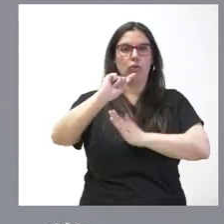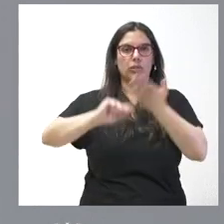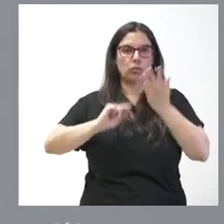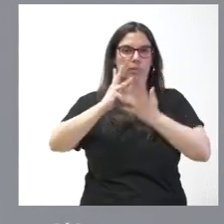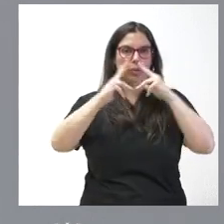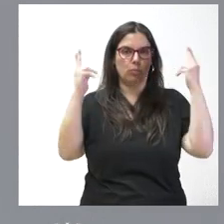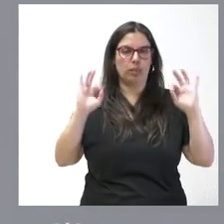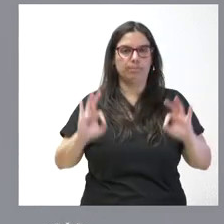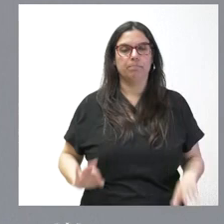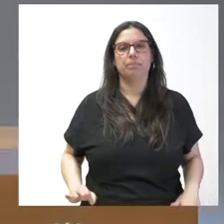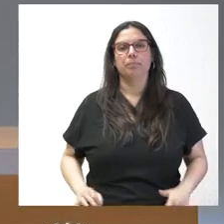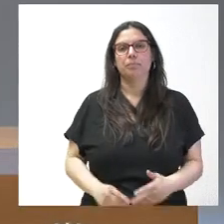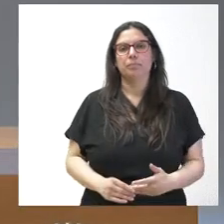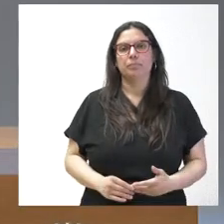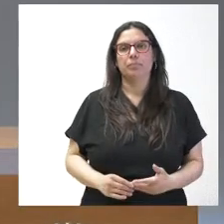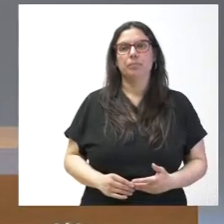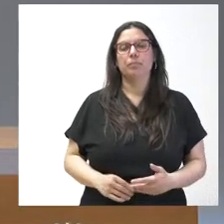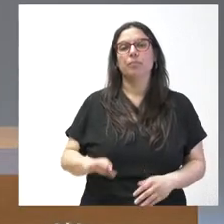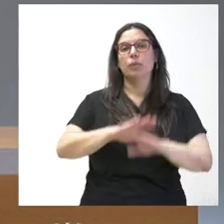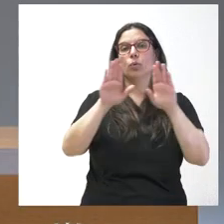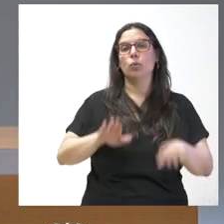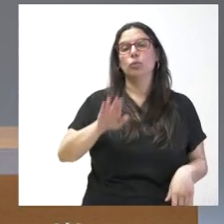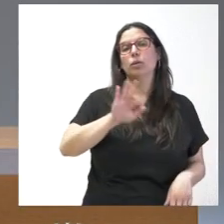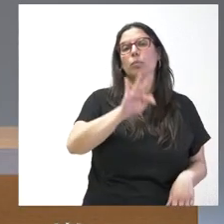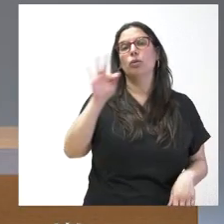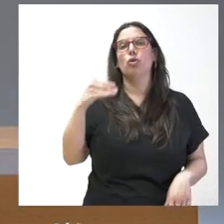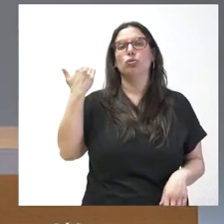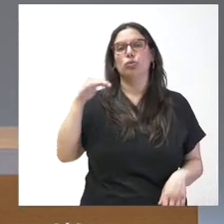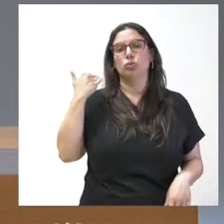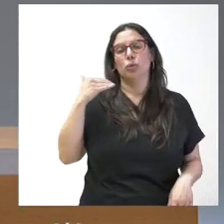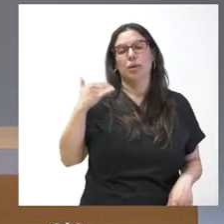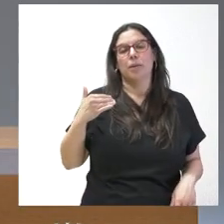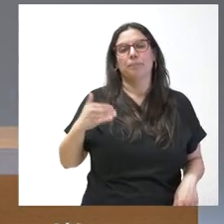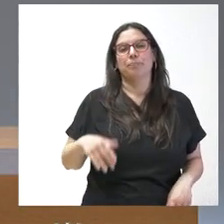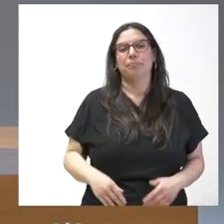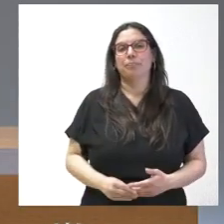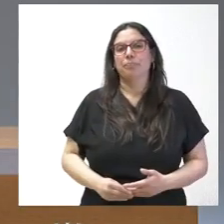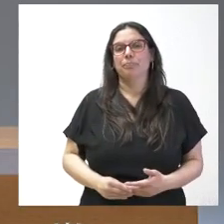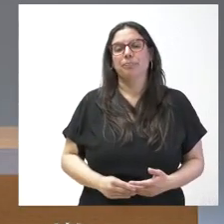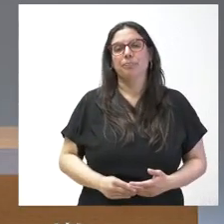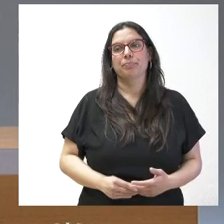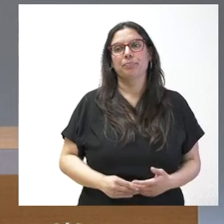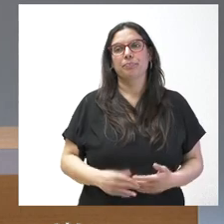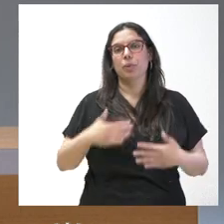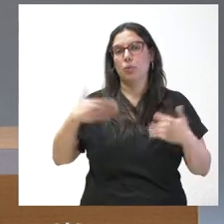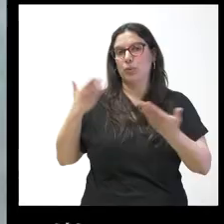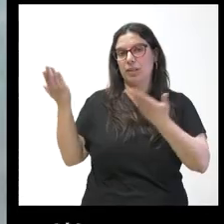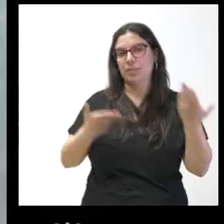administraciones públicas cerramos este turno en Soria con Encarnamuño de Soria Noticias cuando quieras